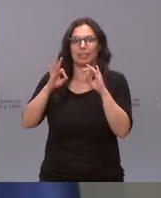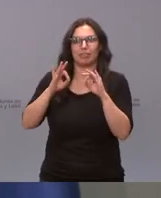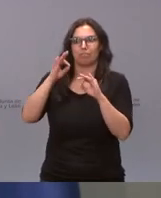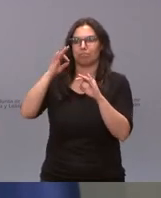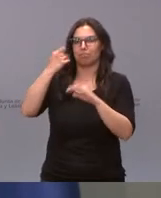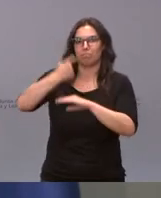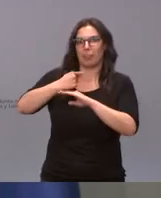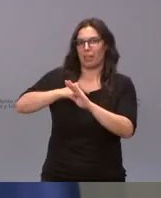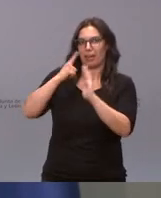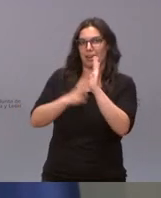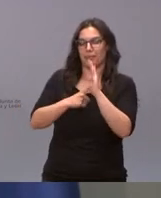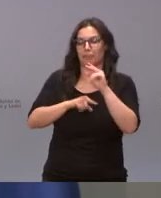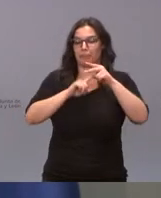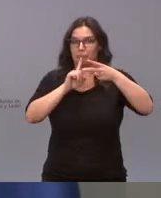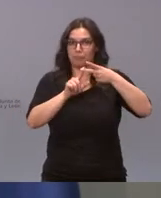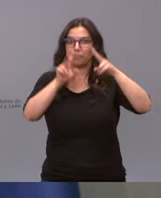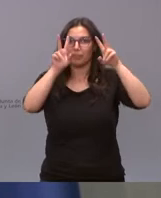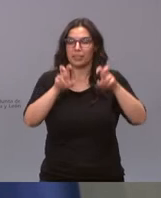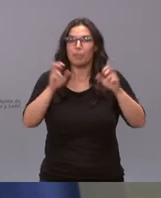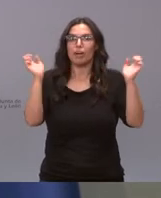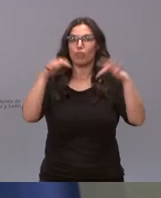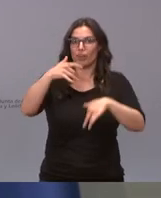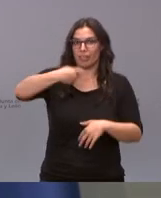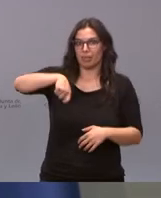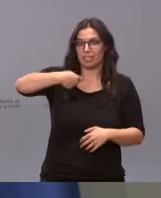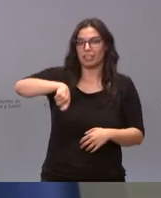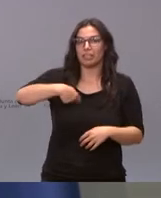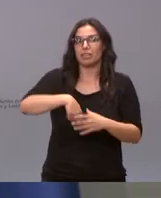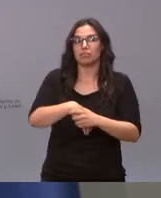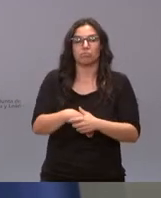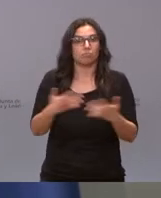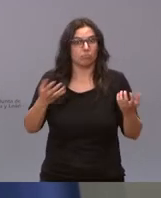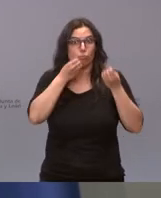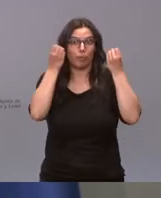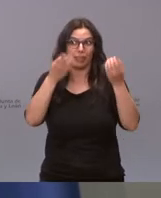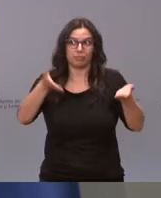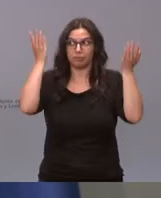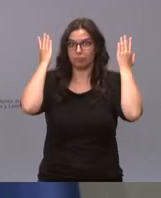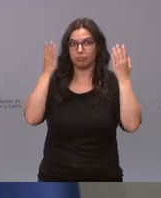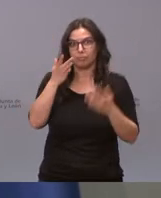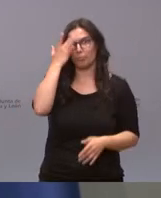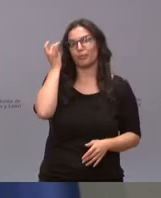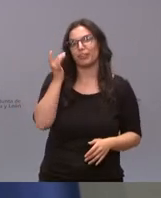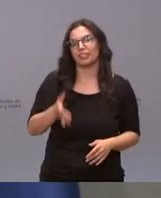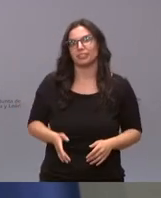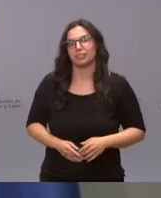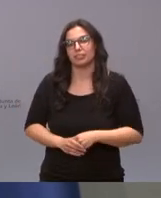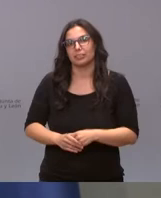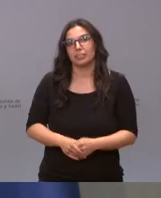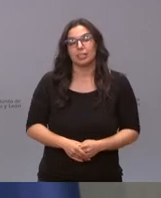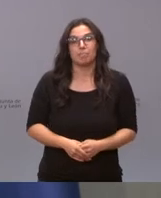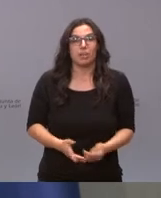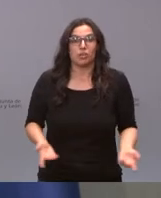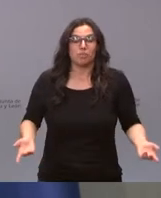la norma sobre el asunto de la conferencia de presidentes pues nada alabado sea alabado sea pero